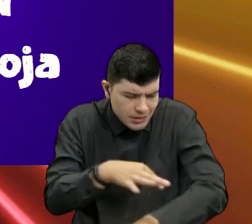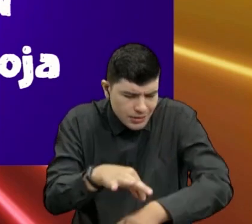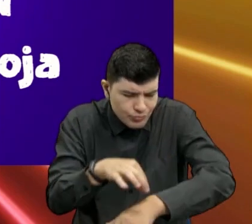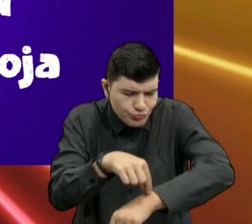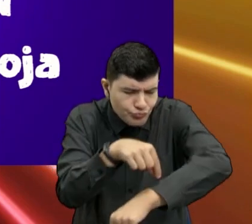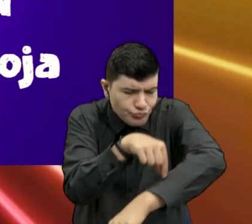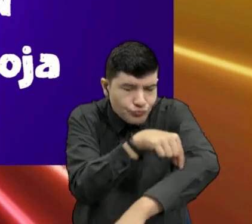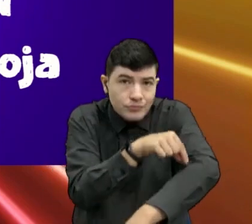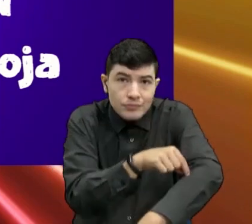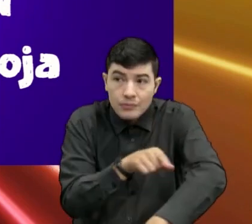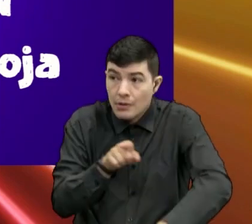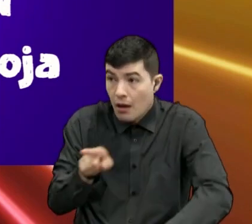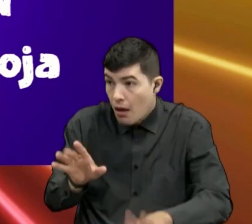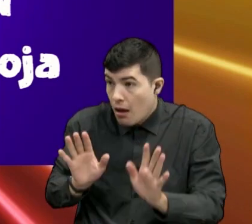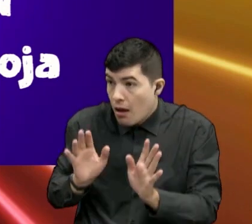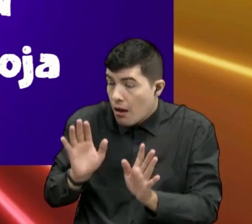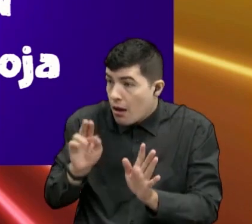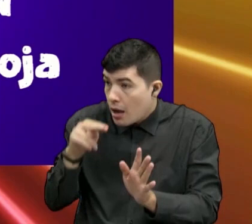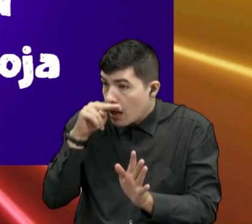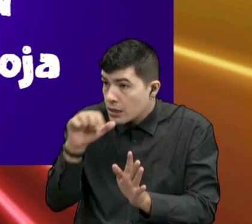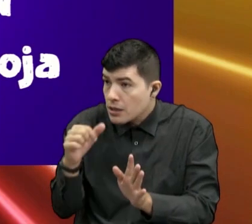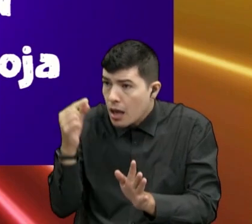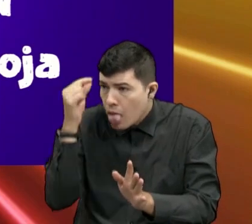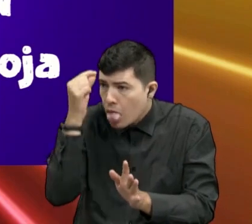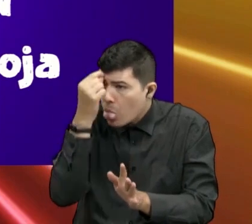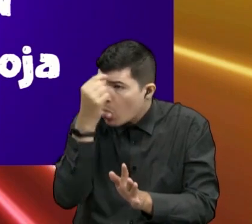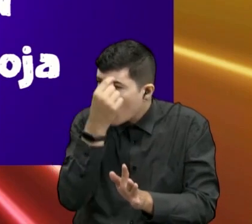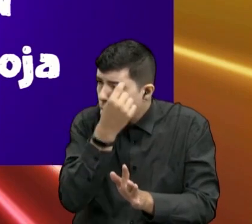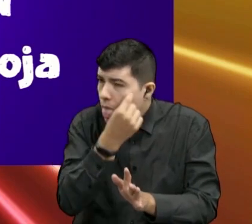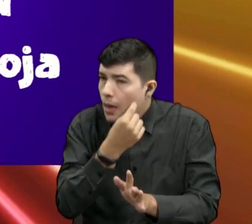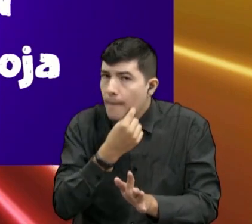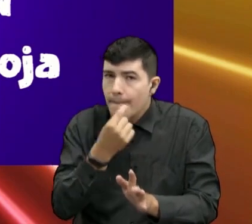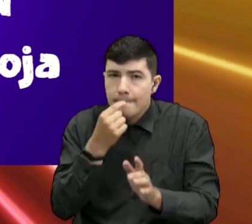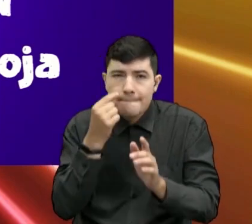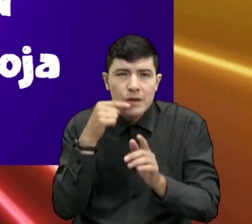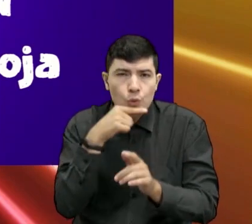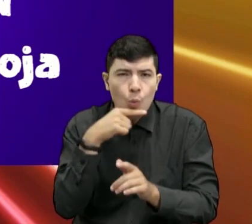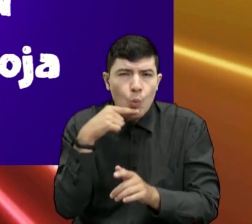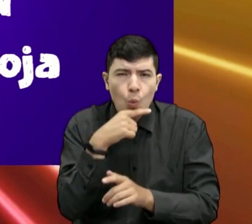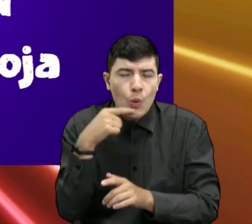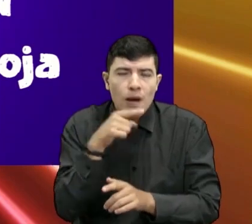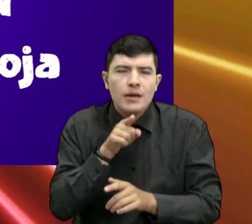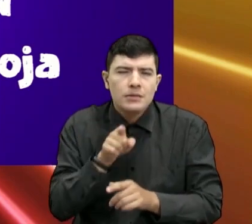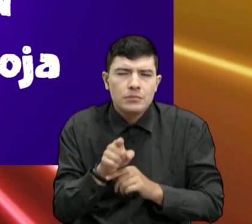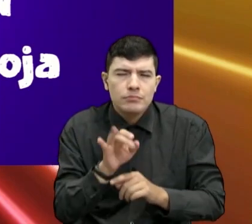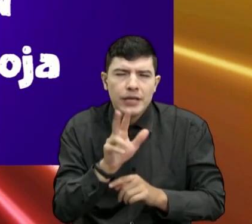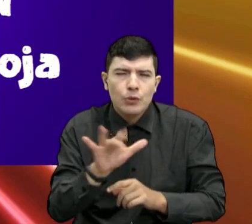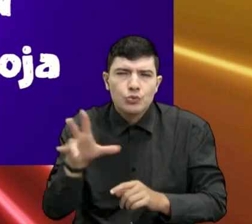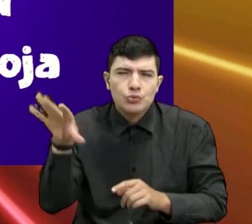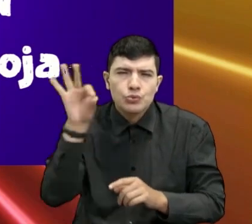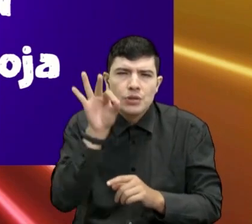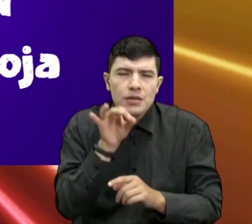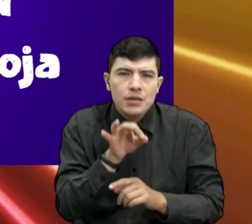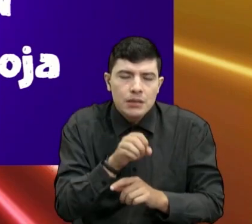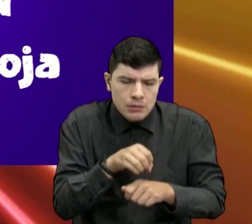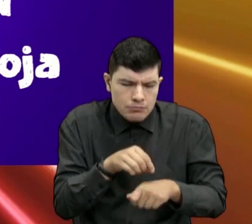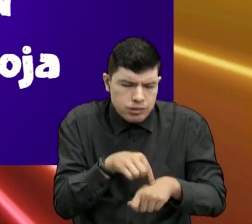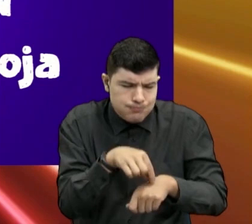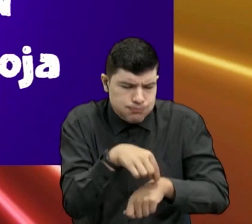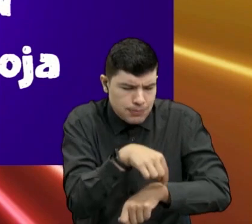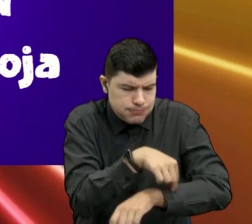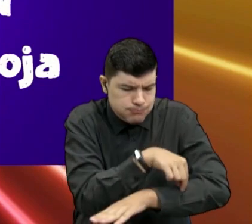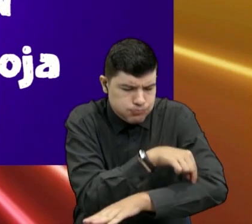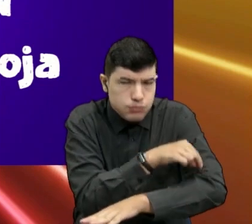sé. Pues la niña tiene como punticos rojos. Así es. Este es un pequeño virus y se da a conocer porque salen unas